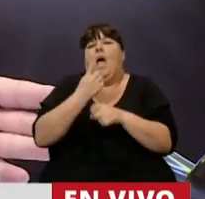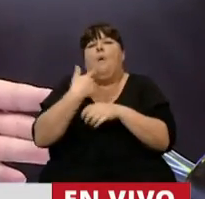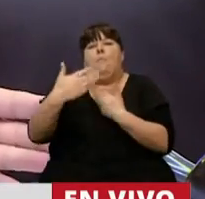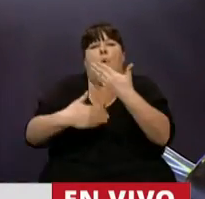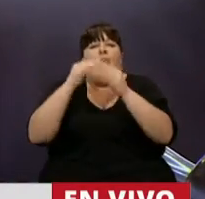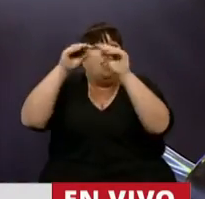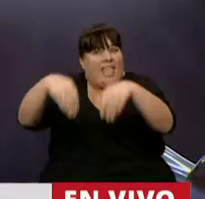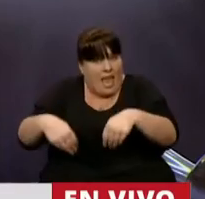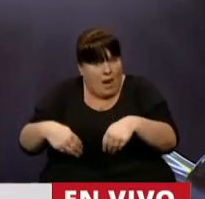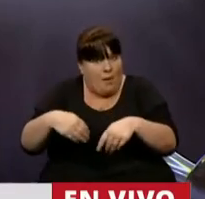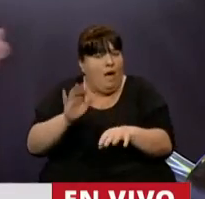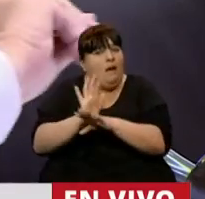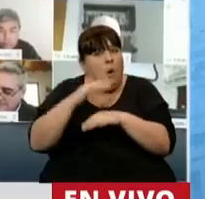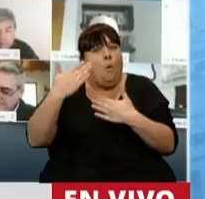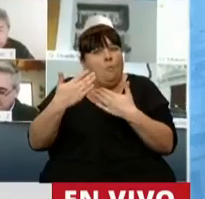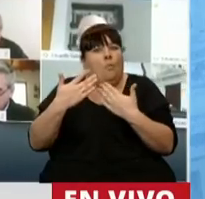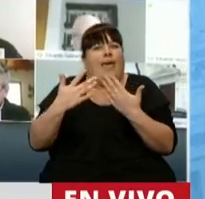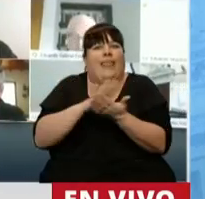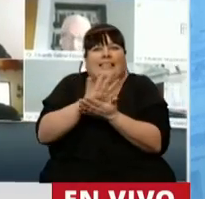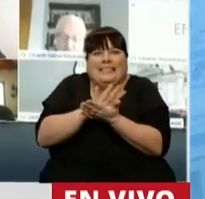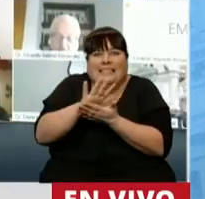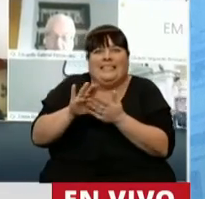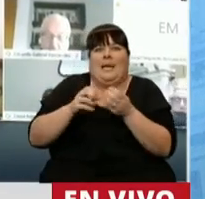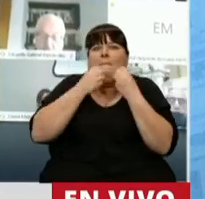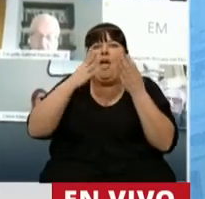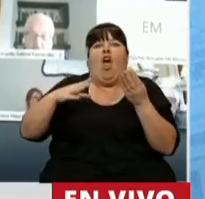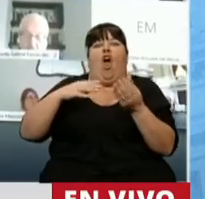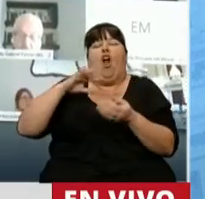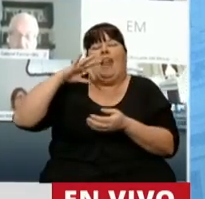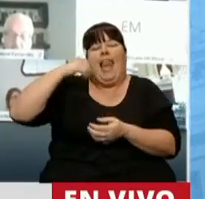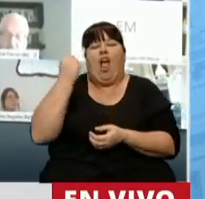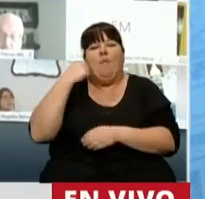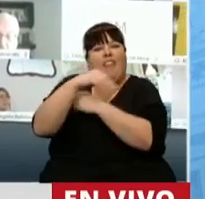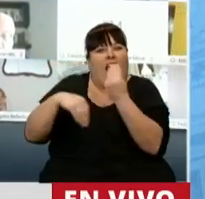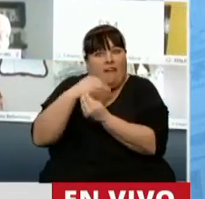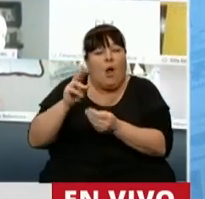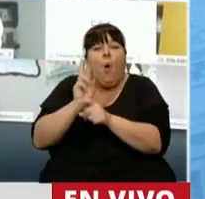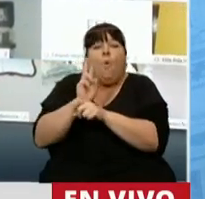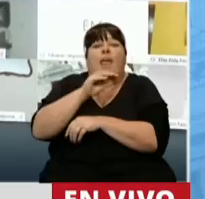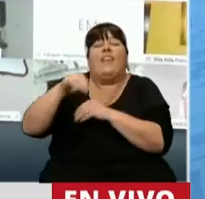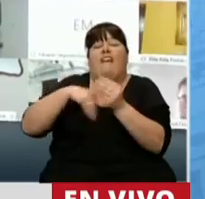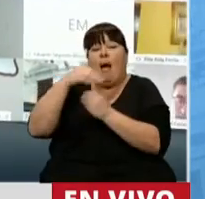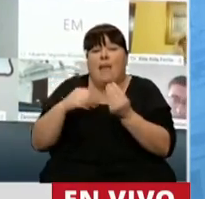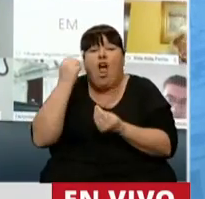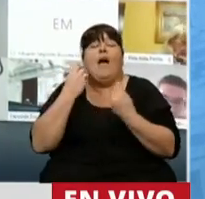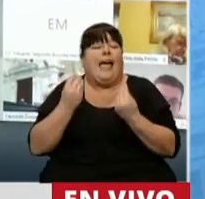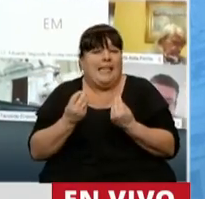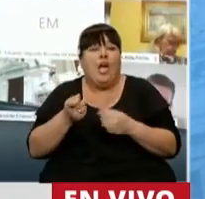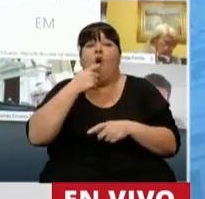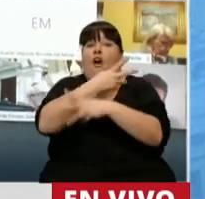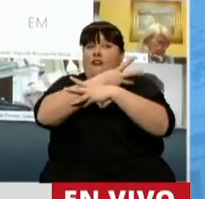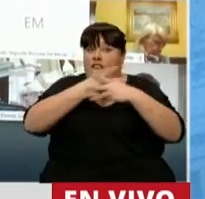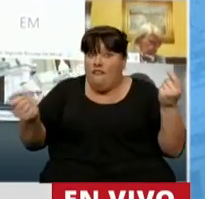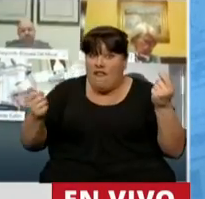procedimiento de quiebra, va a significar que puede sanear la economía familiar y sanear la economía familiar, ¿qué significa? Que cuando